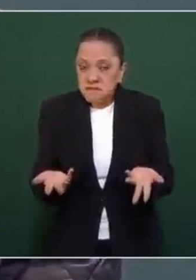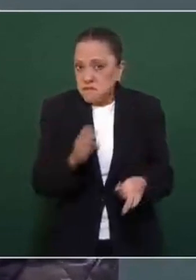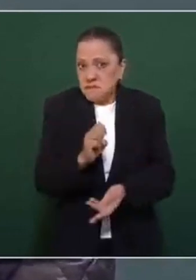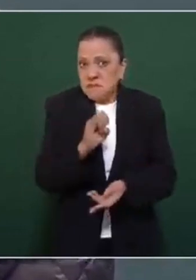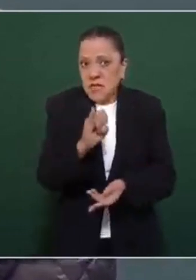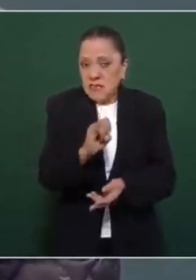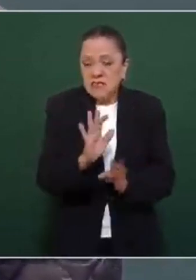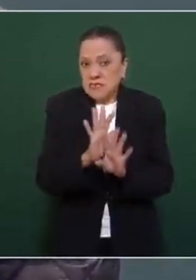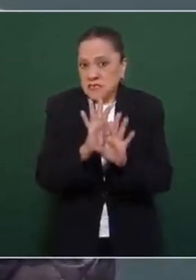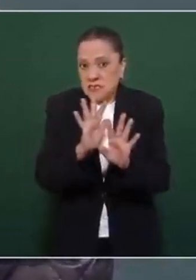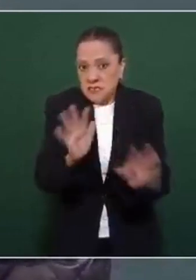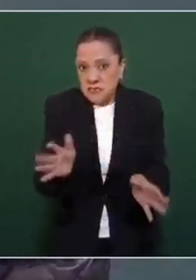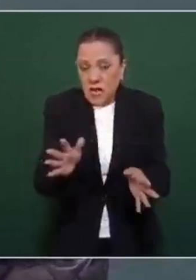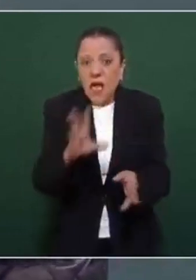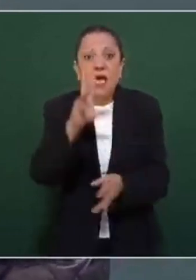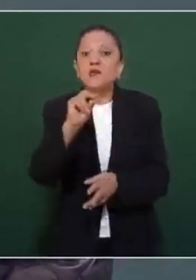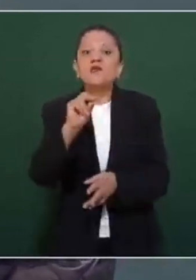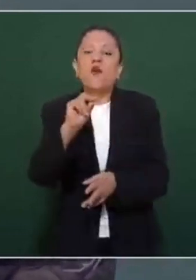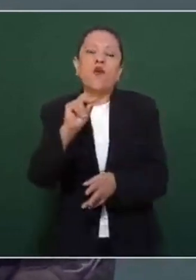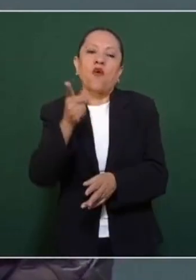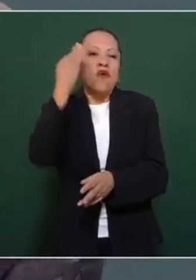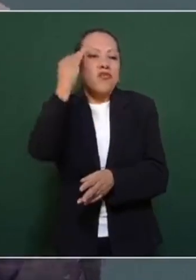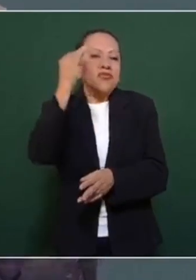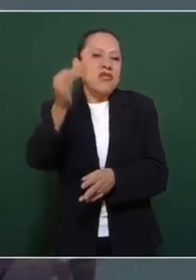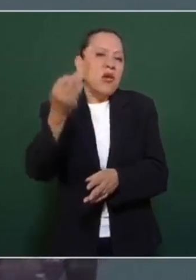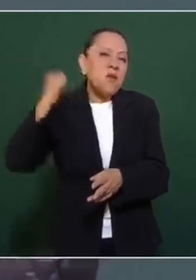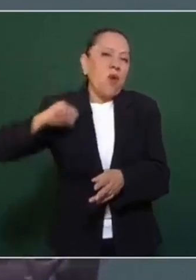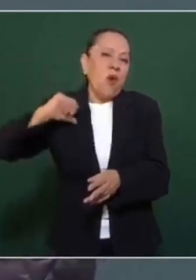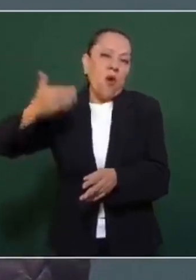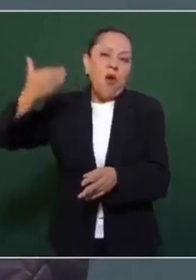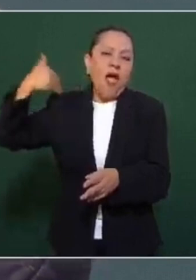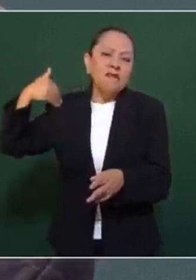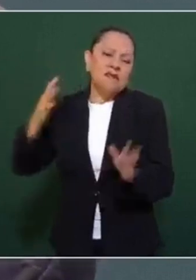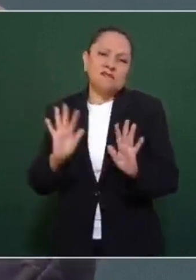que ya no son los tiempos de antes tuvieron cambios